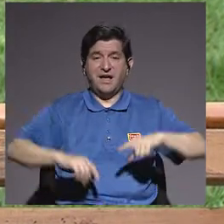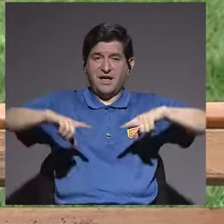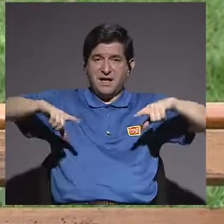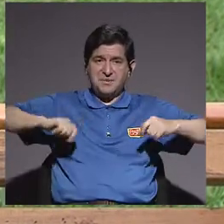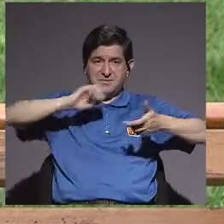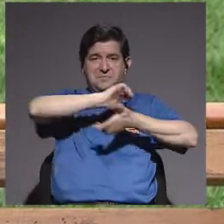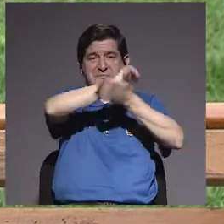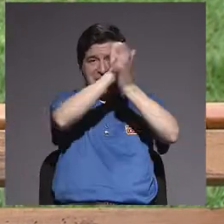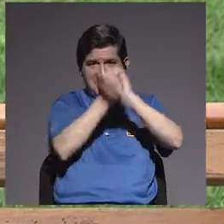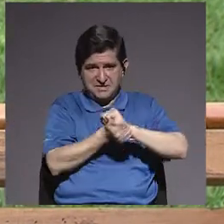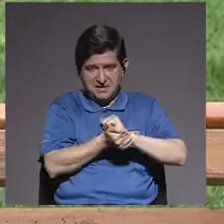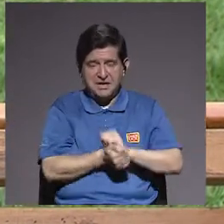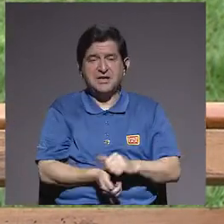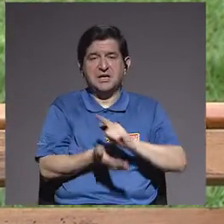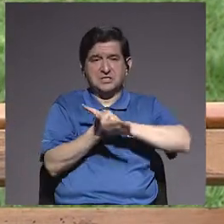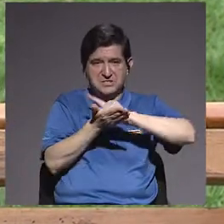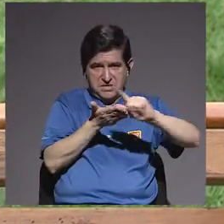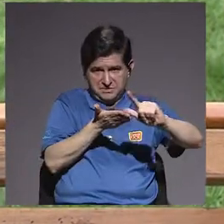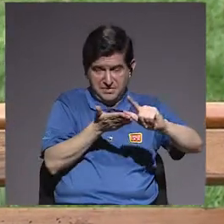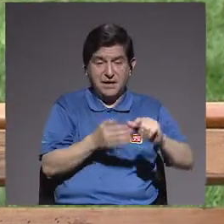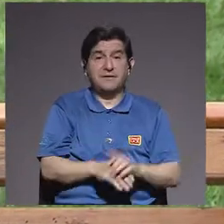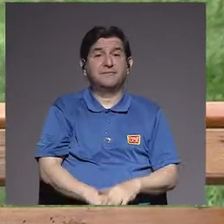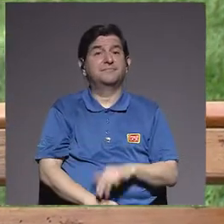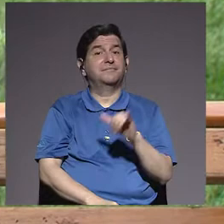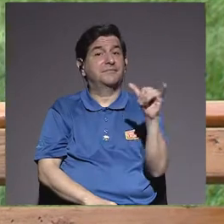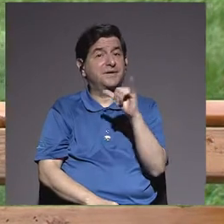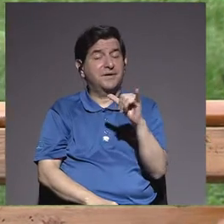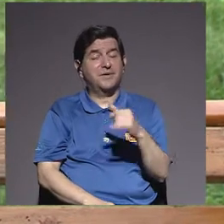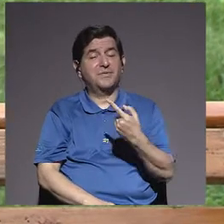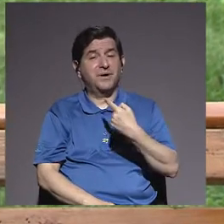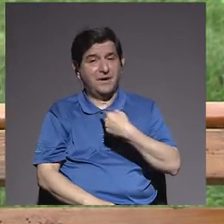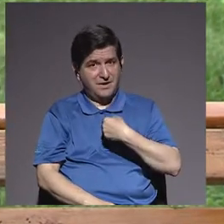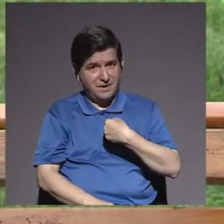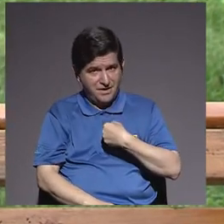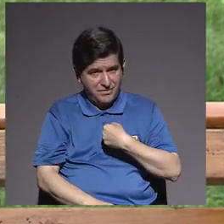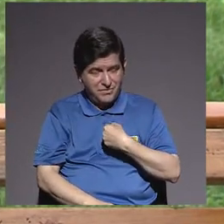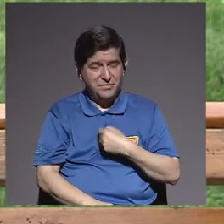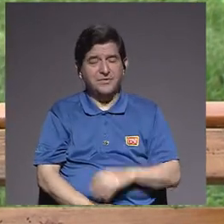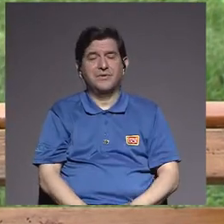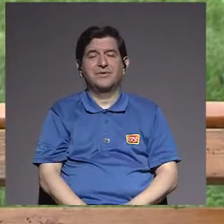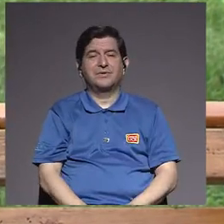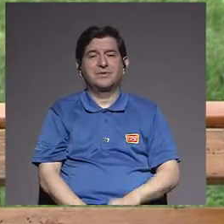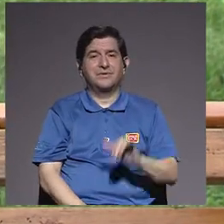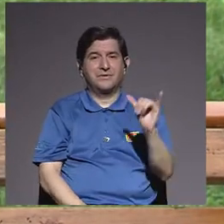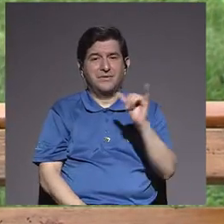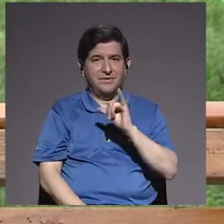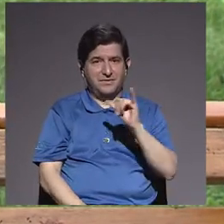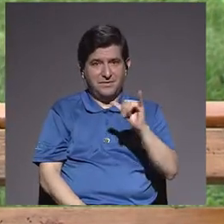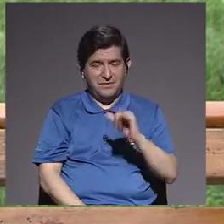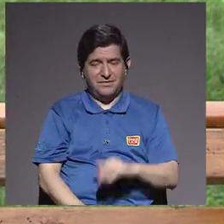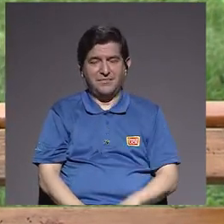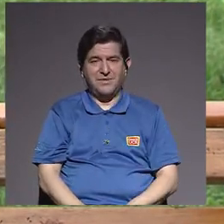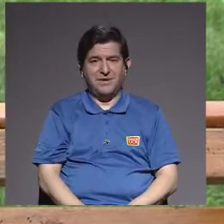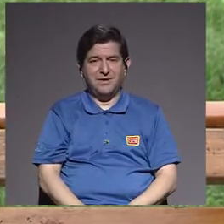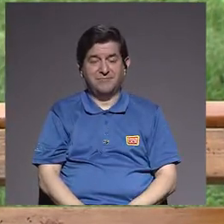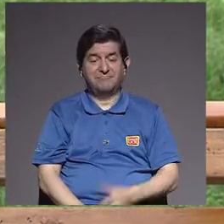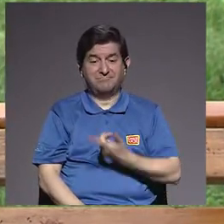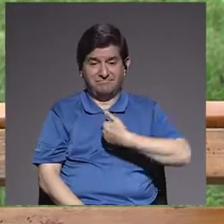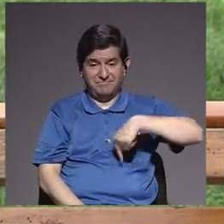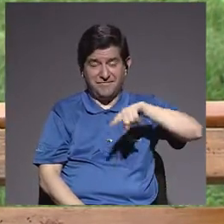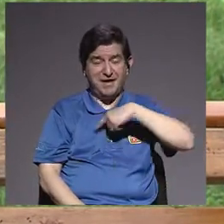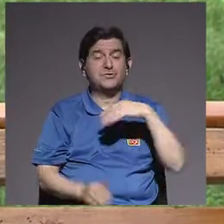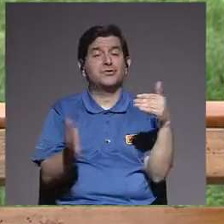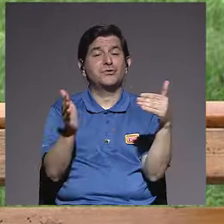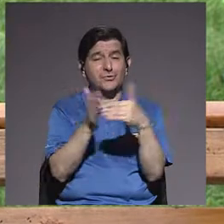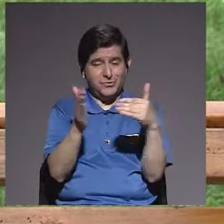mantillas y hacer ese aseo, así como nos lo tienen que hacer a nosotros, a nosotros